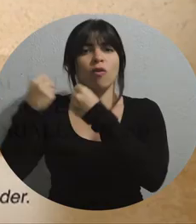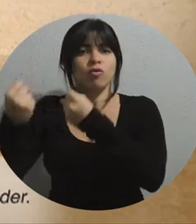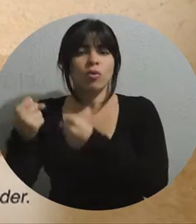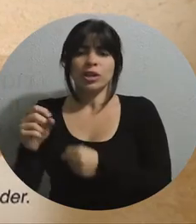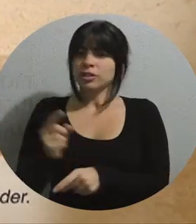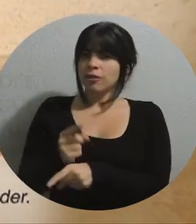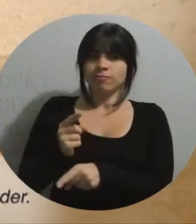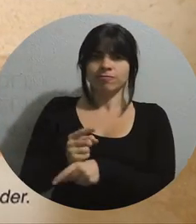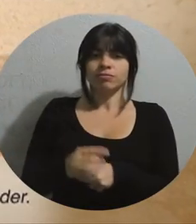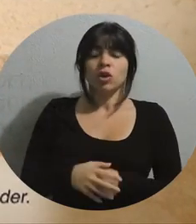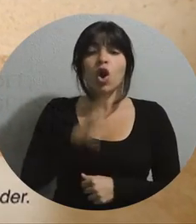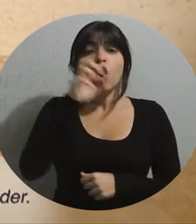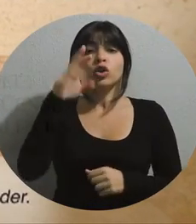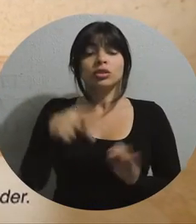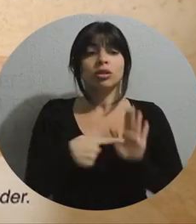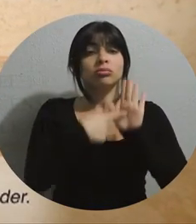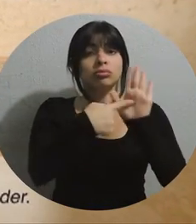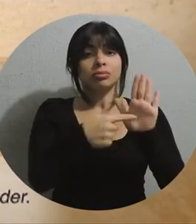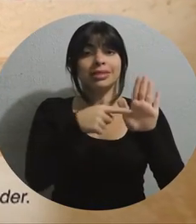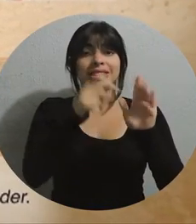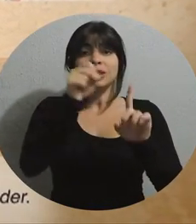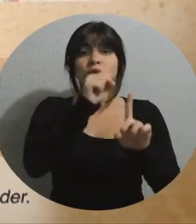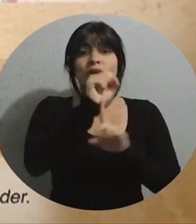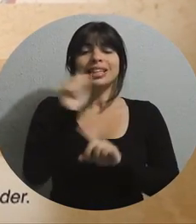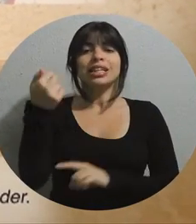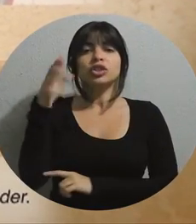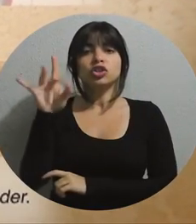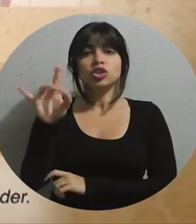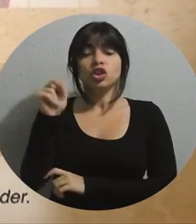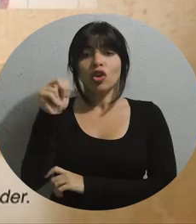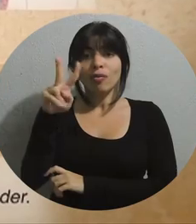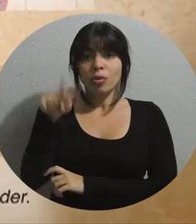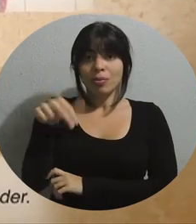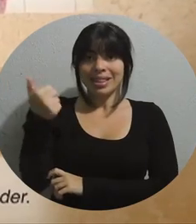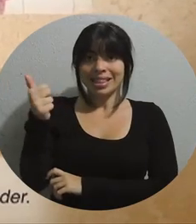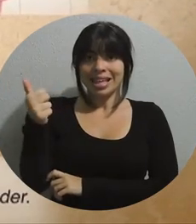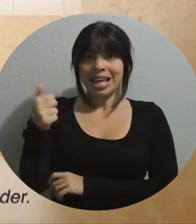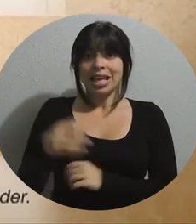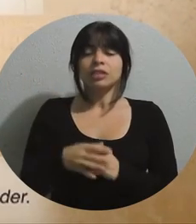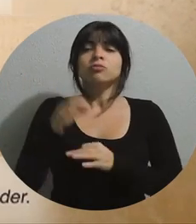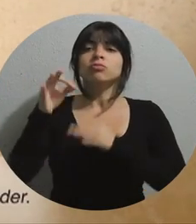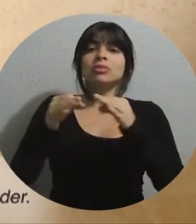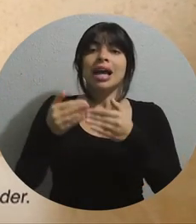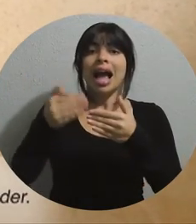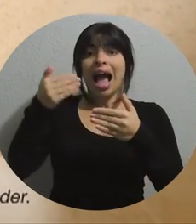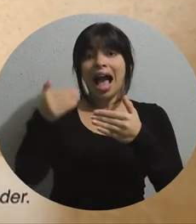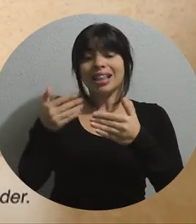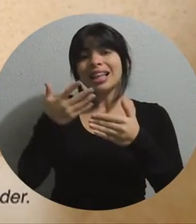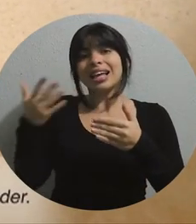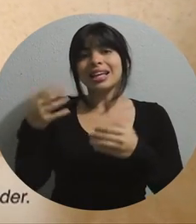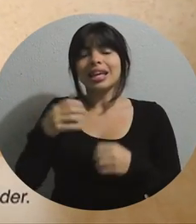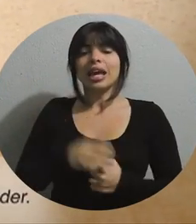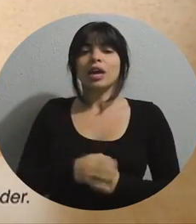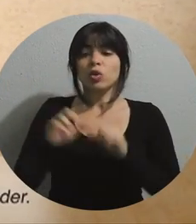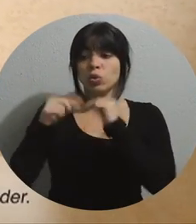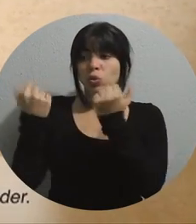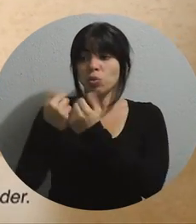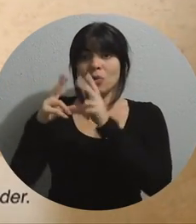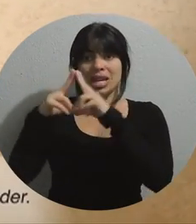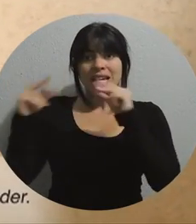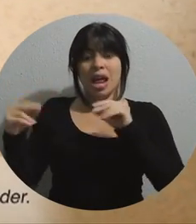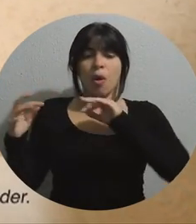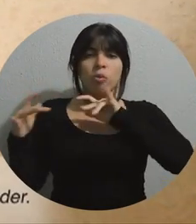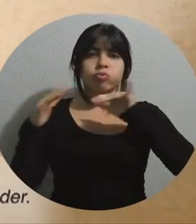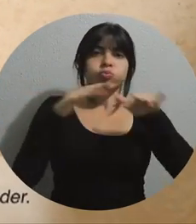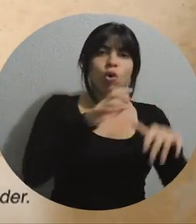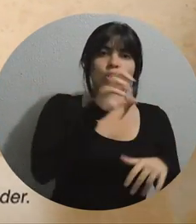fuerza. Costa Rica presentó el caso el 18 de noviembre del 2010, luego de que el ejército nicaragüense invadiera territorio